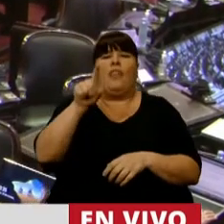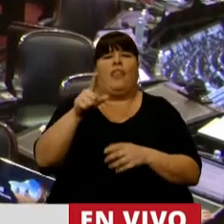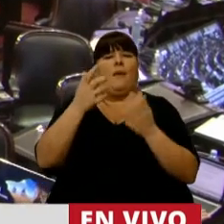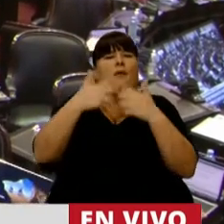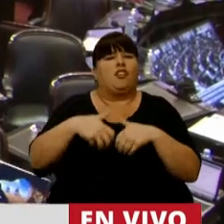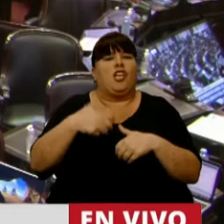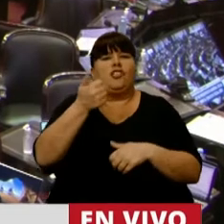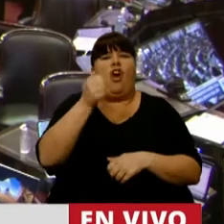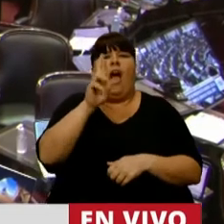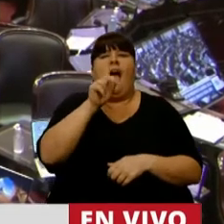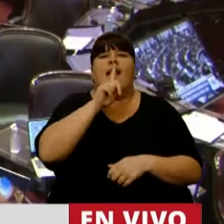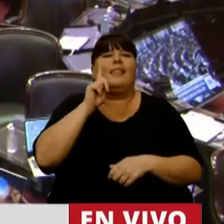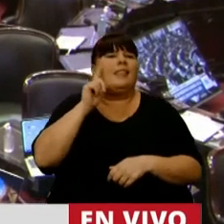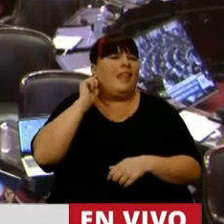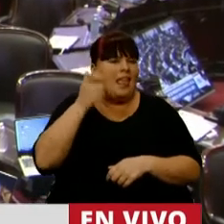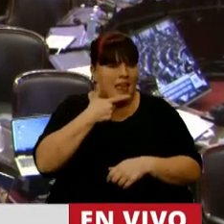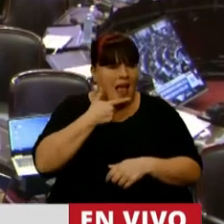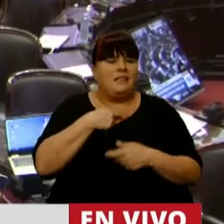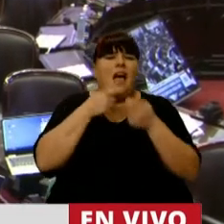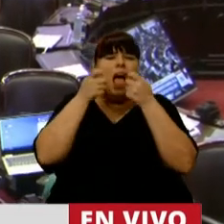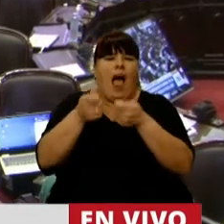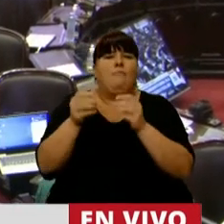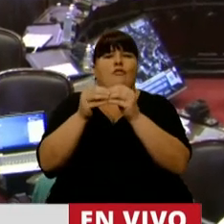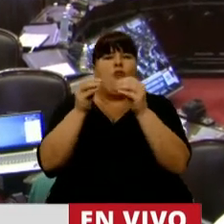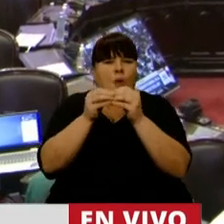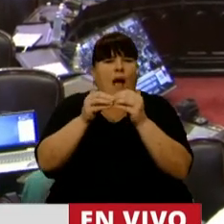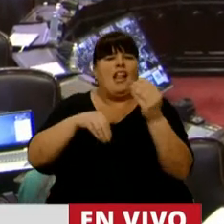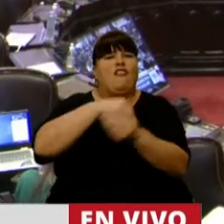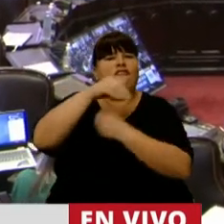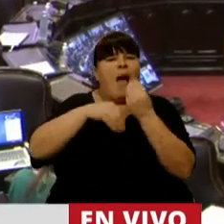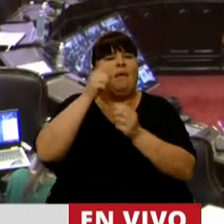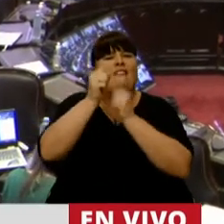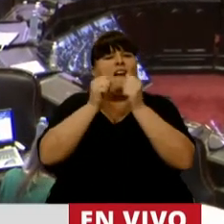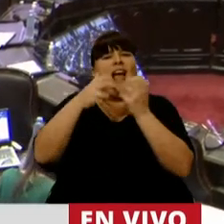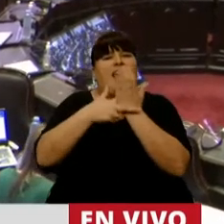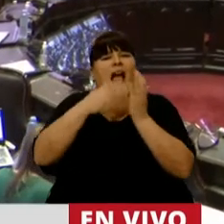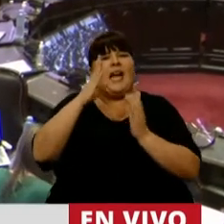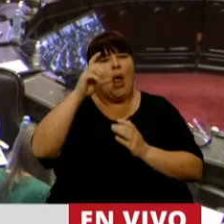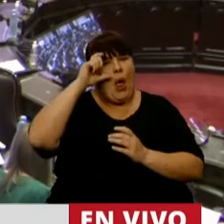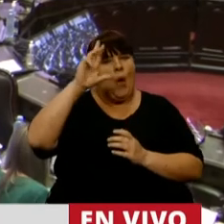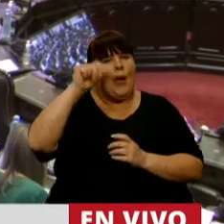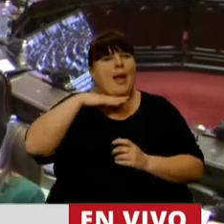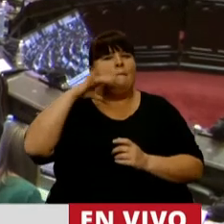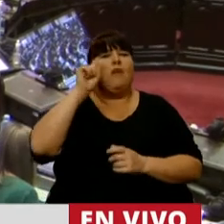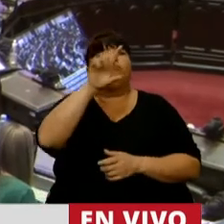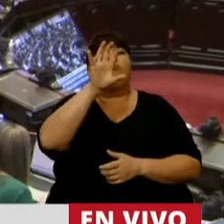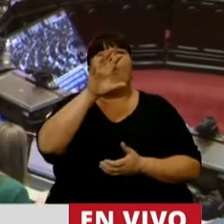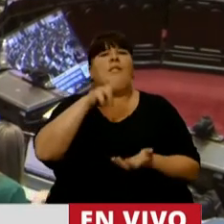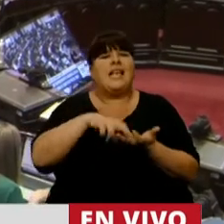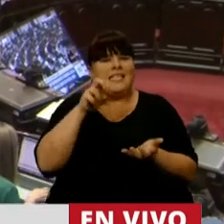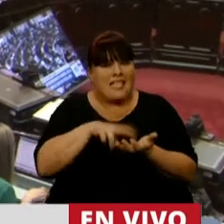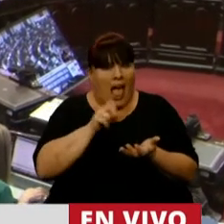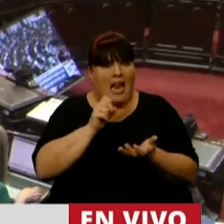del Proyecto Artigas, quiero solidarizarme con los compañeros y familias del frigorífico Bermejo, que en la provincia de Salta,